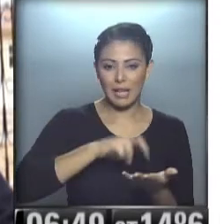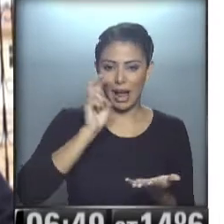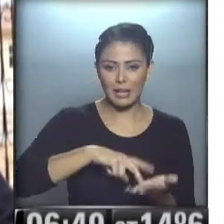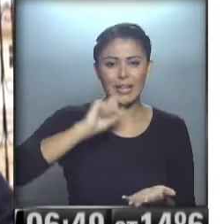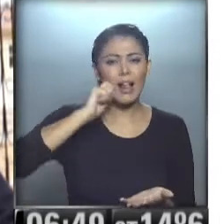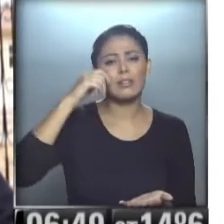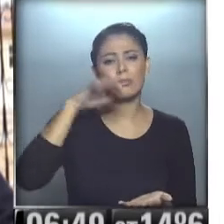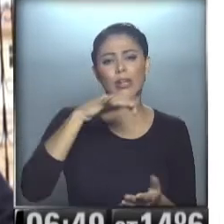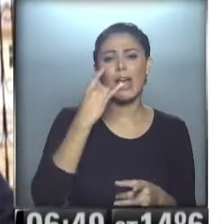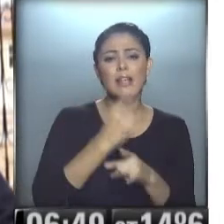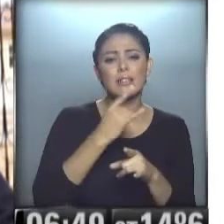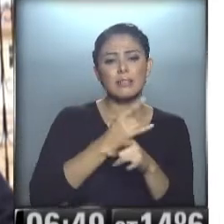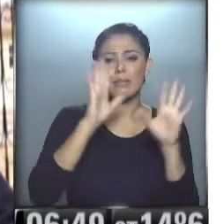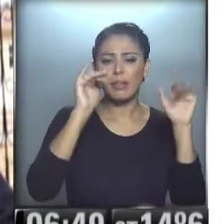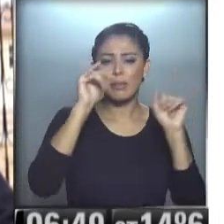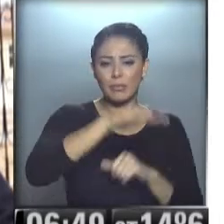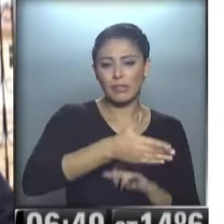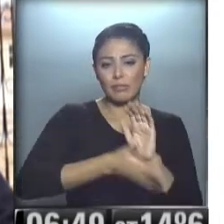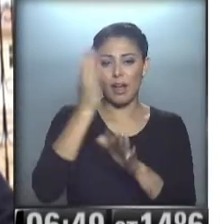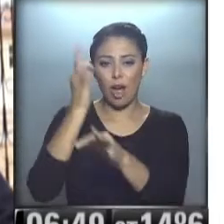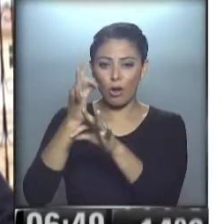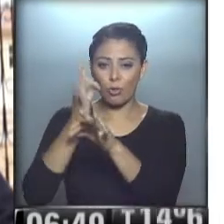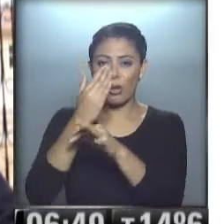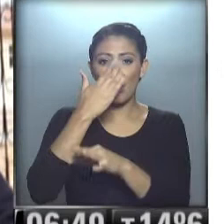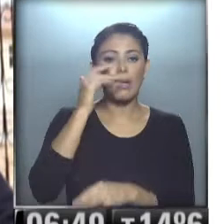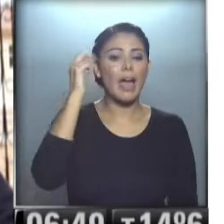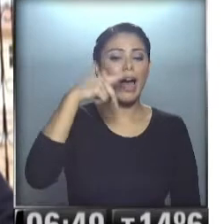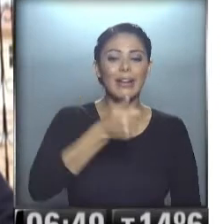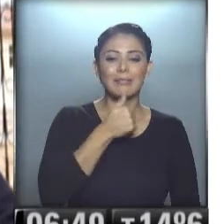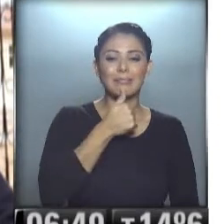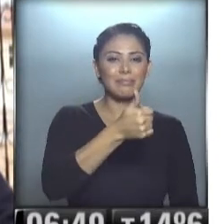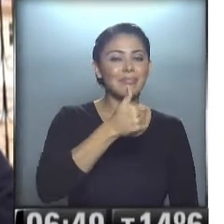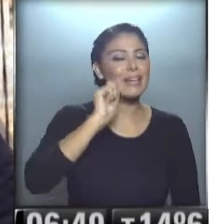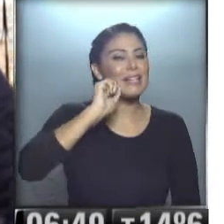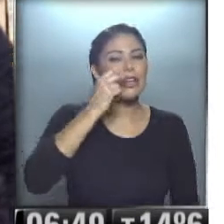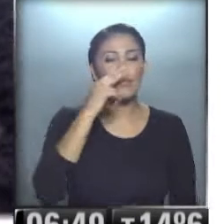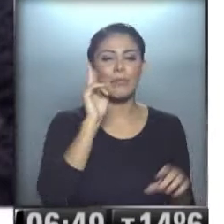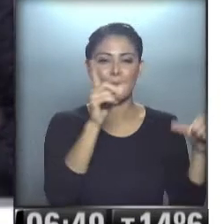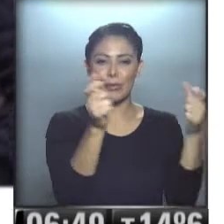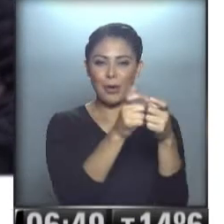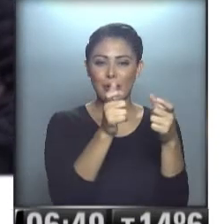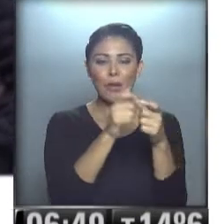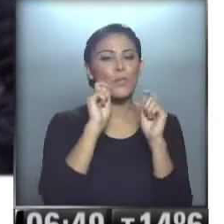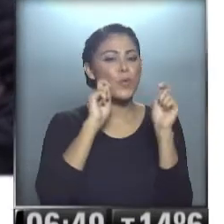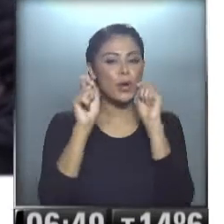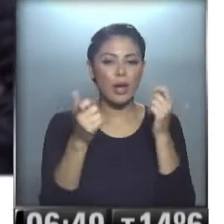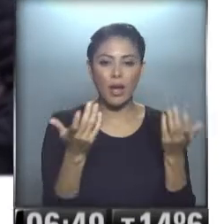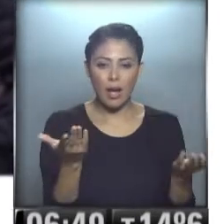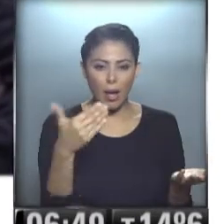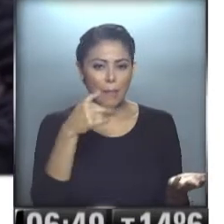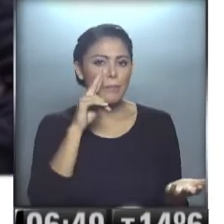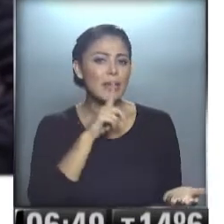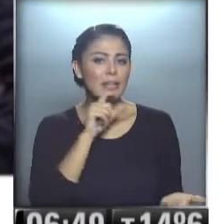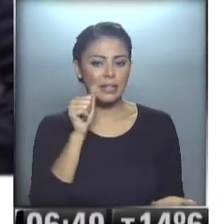siempre, despedimos a Gabriel para el cole... ...y con Ángel a tomar ricos matecitos viendo tu programa Besitos... ...ah, Mirta, ¿qué pasa?